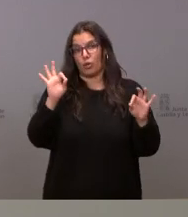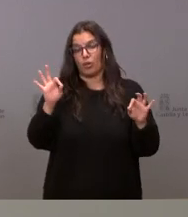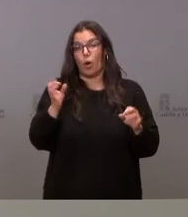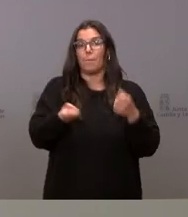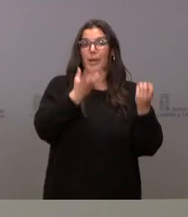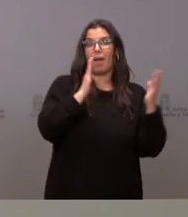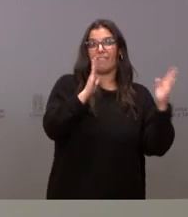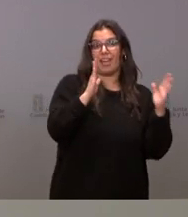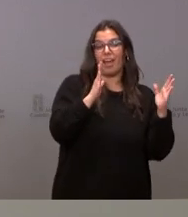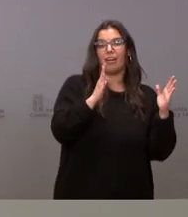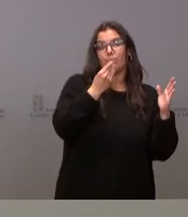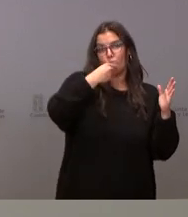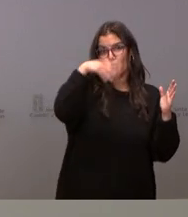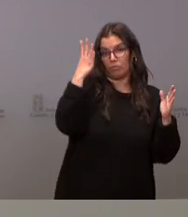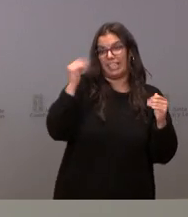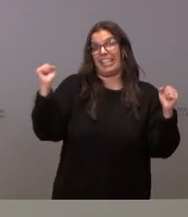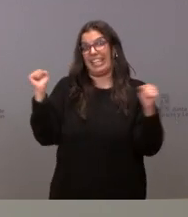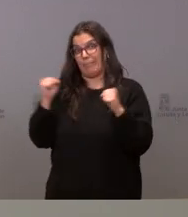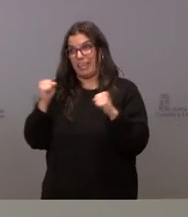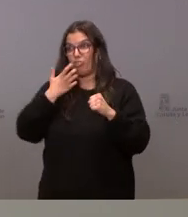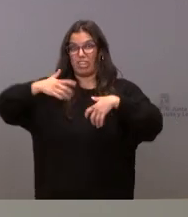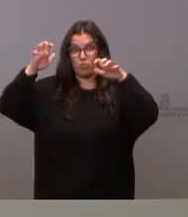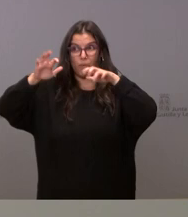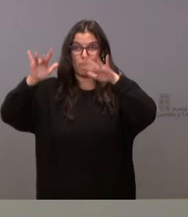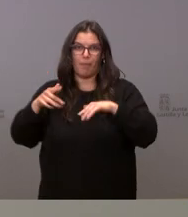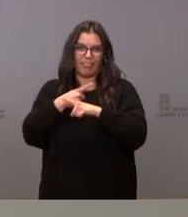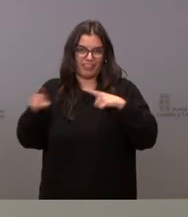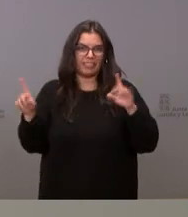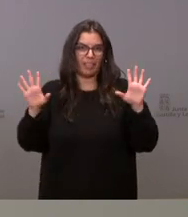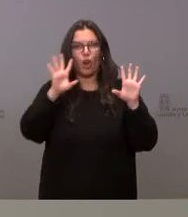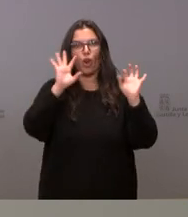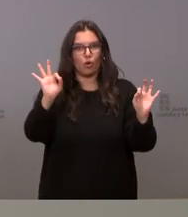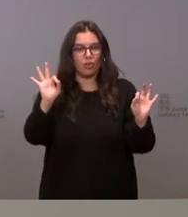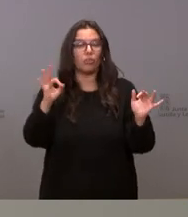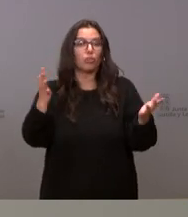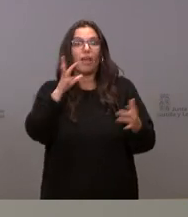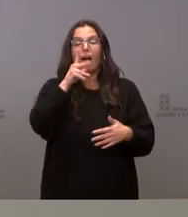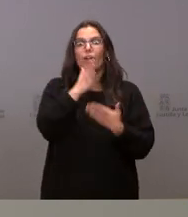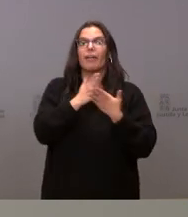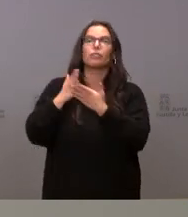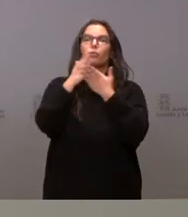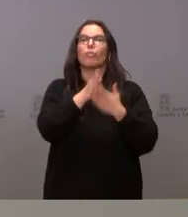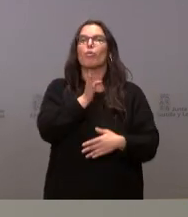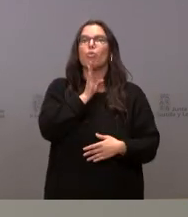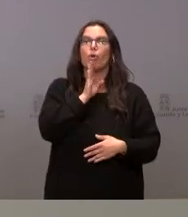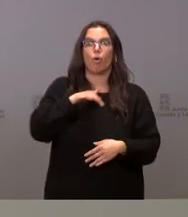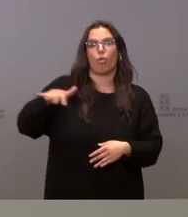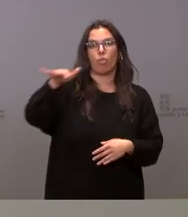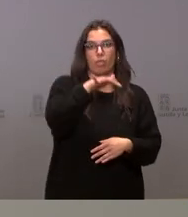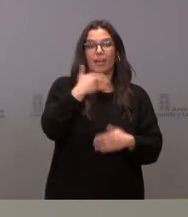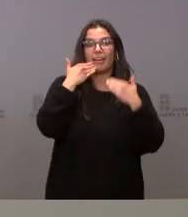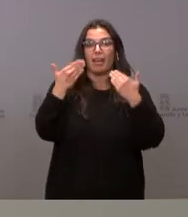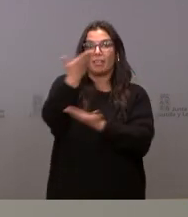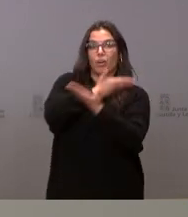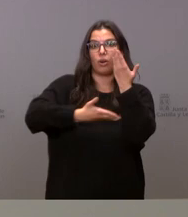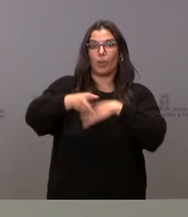en primavera que vacunar en invierno si está lloviendo o nevando entonces ahora mismo lo que se está estudiando con la colaboración de los